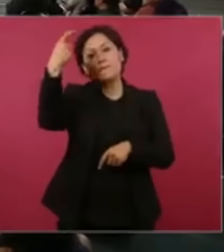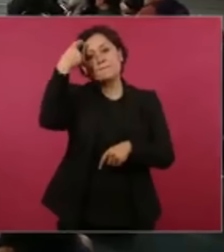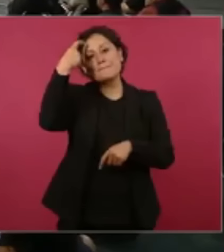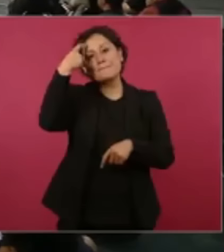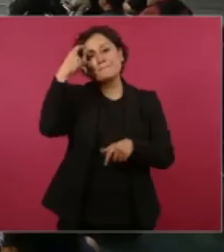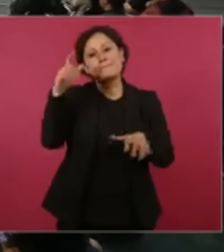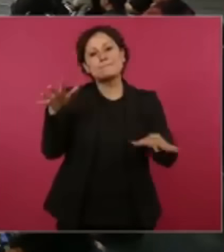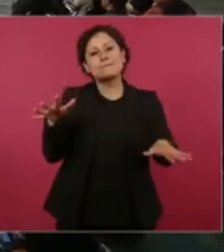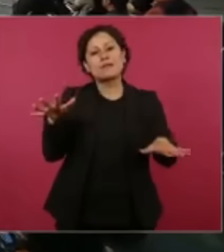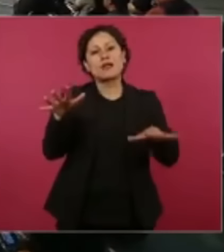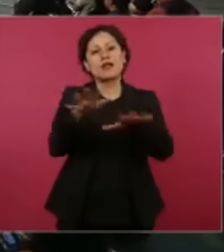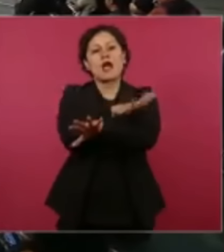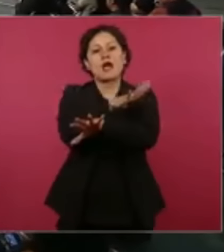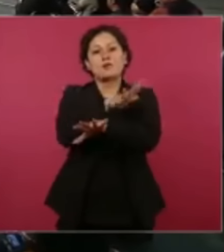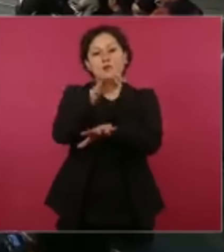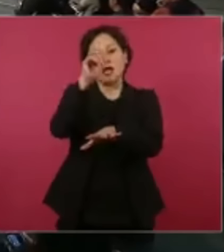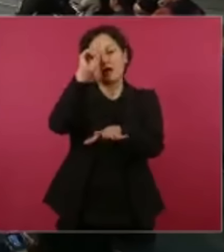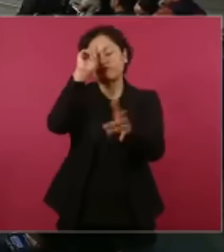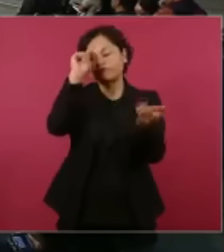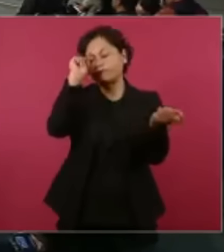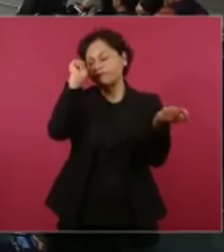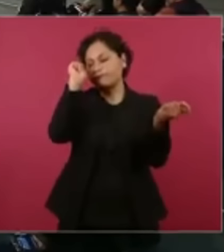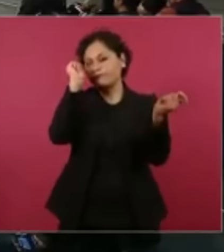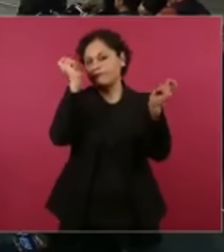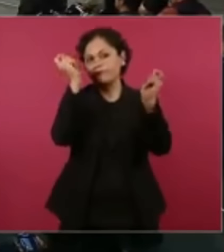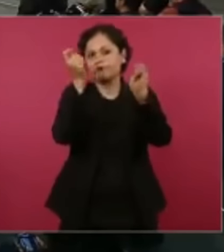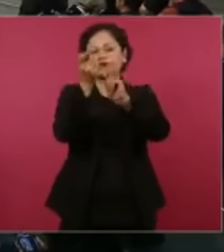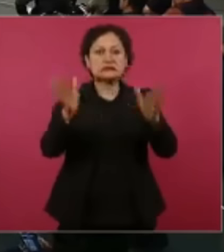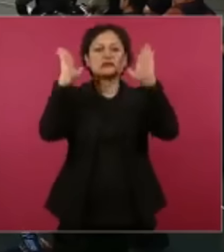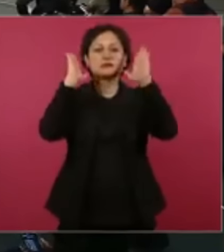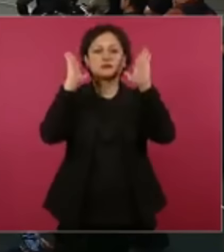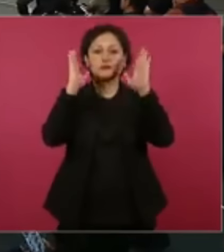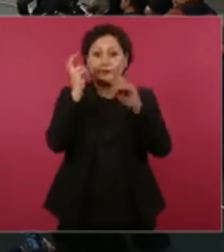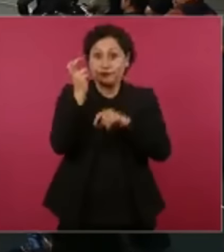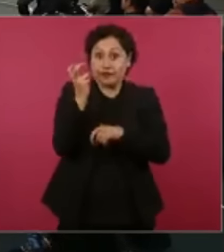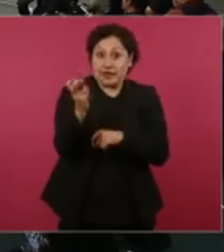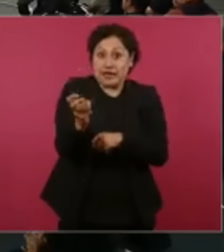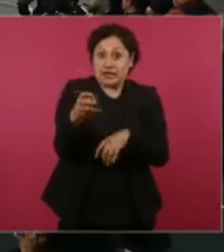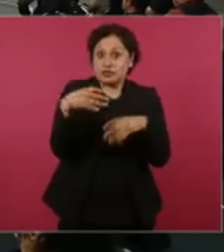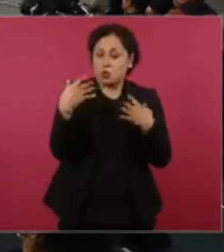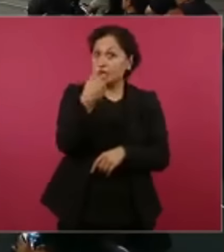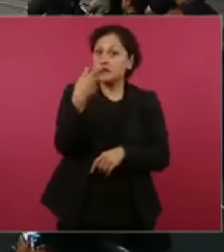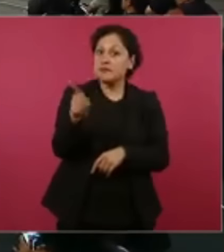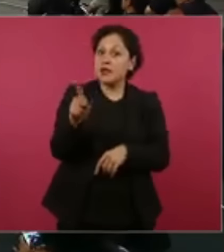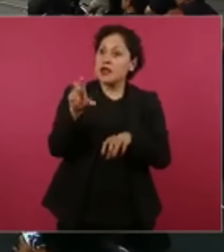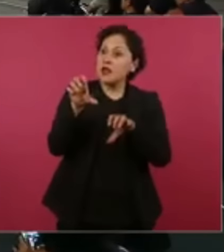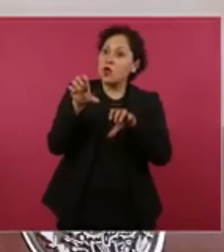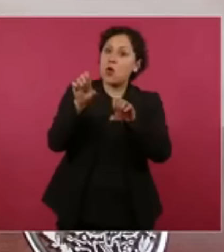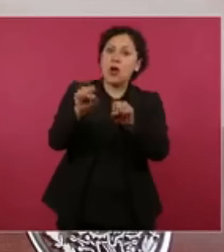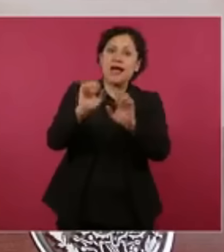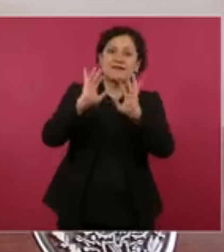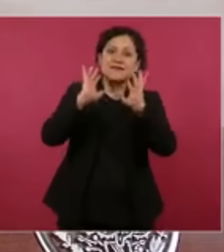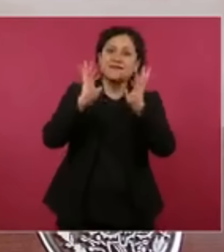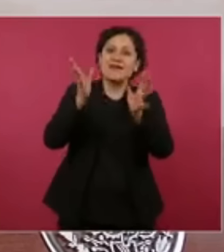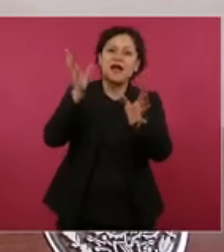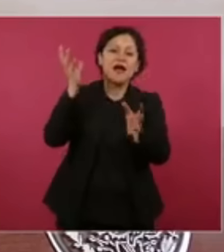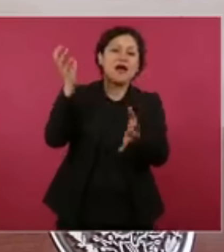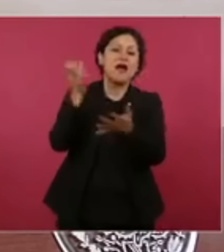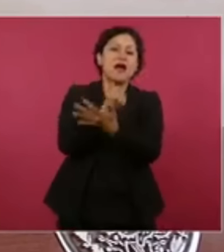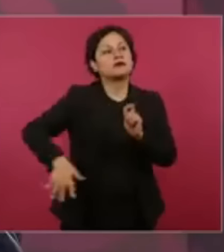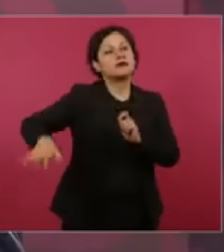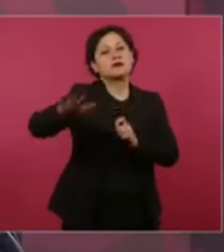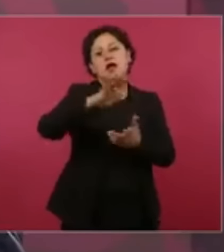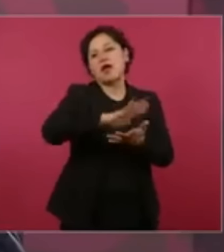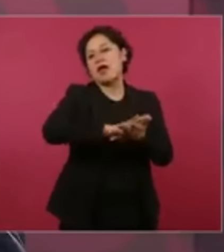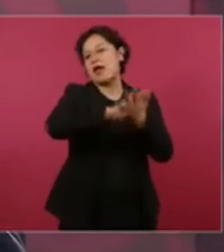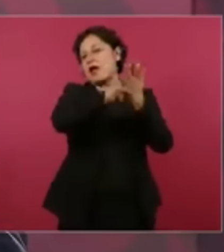México. Y eso es lo más difícil de lograr, el cambio de mentalidad. Pero también es lo más importante. Cuando cambia la mentalidad del pueblo, cambia